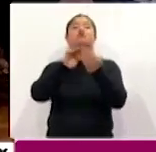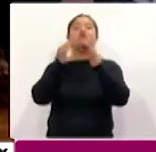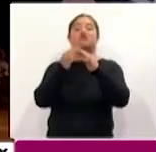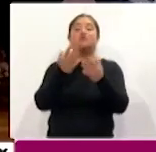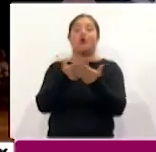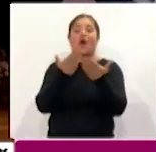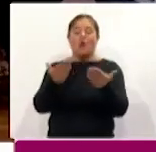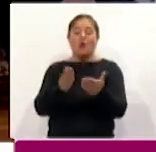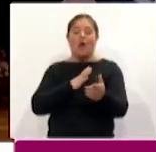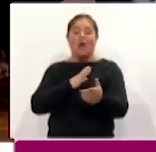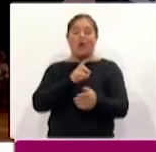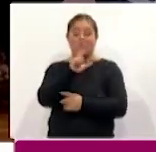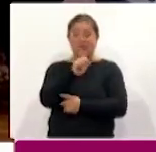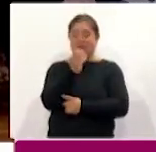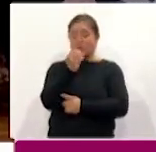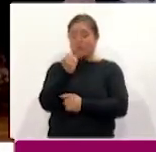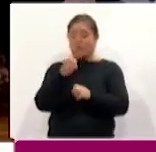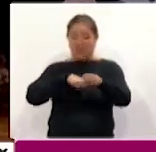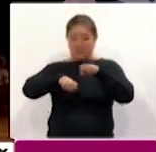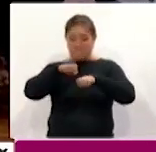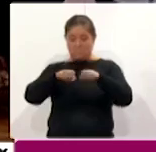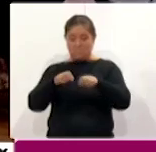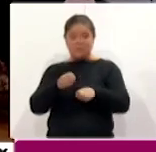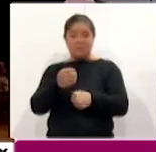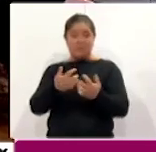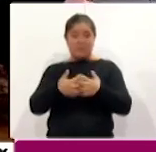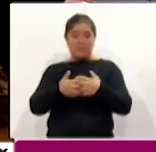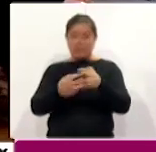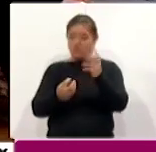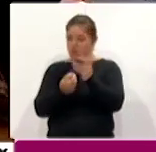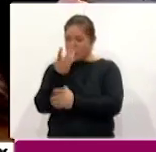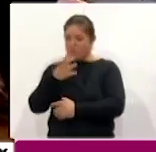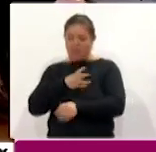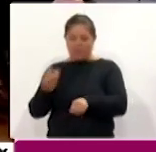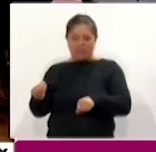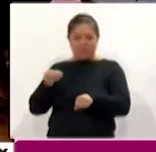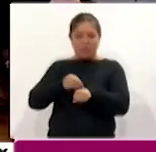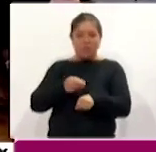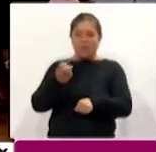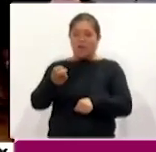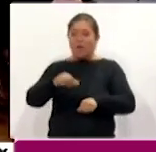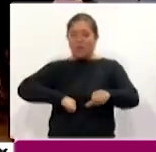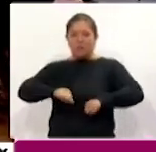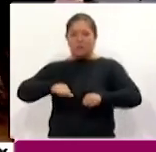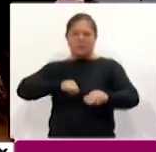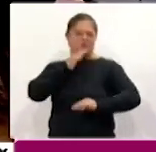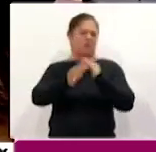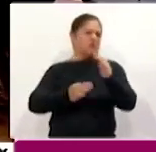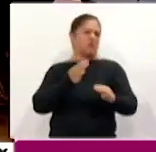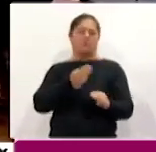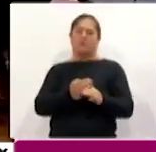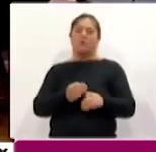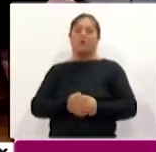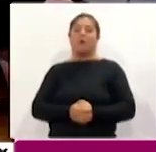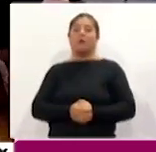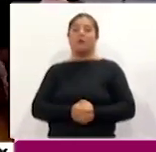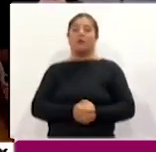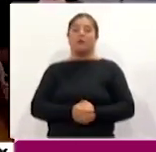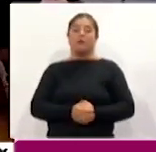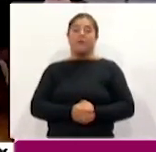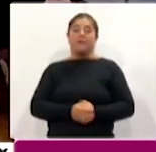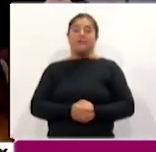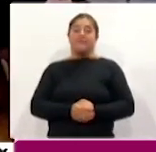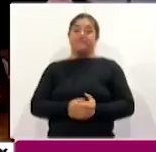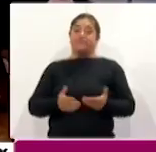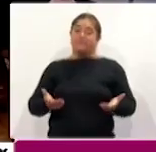nuevas empresas que se han venido a instalar estos eventos a nivel mundial que no llegarían si no